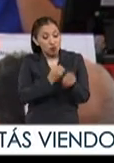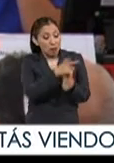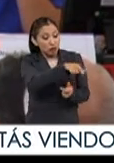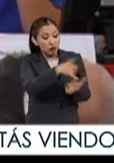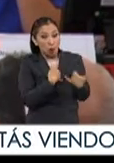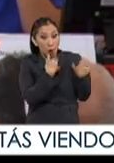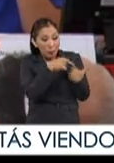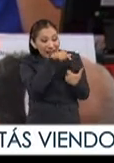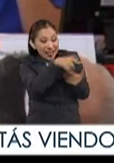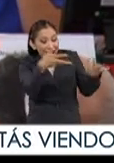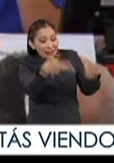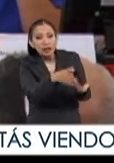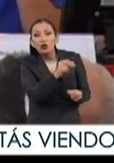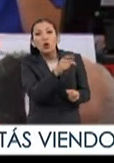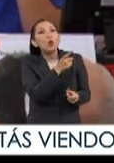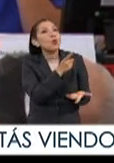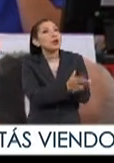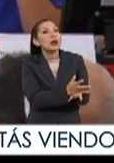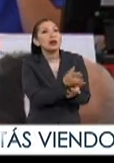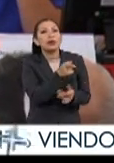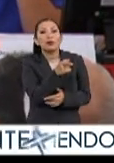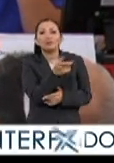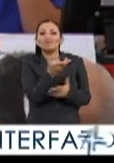generación que no solamente